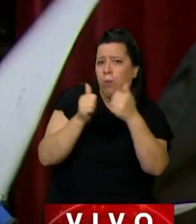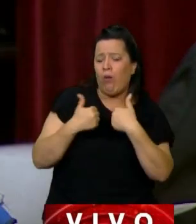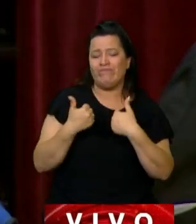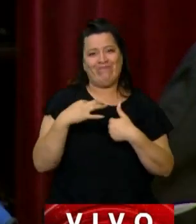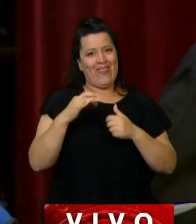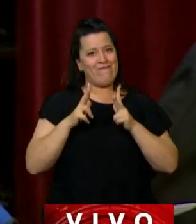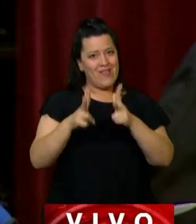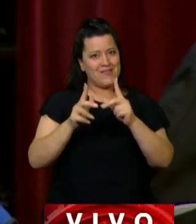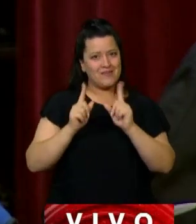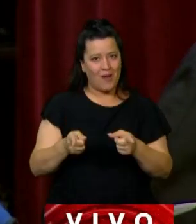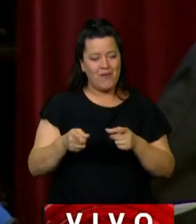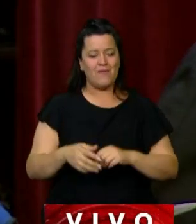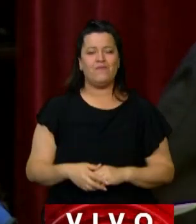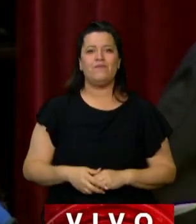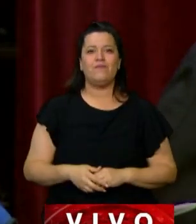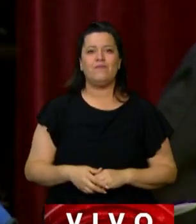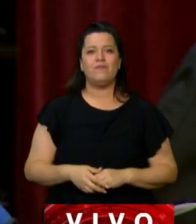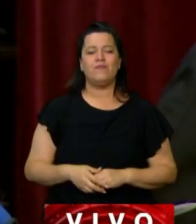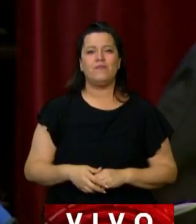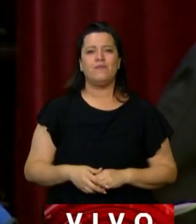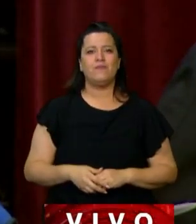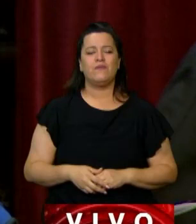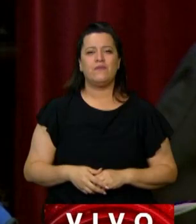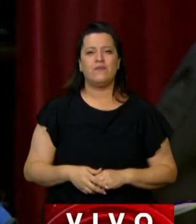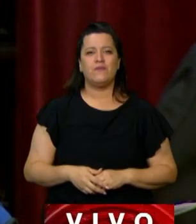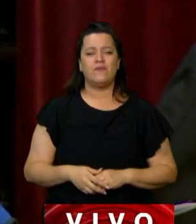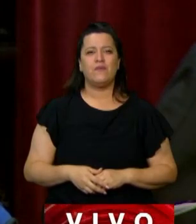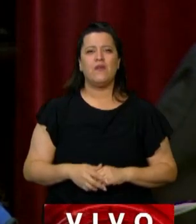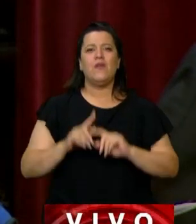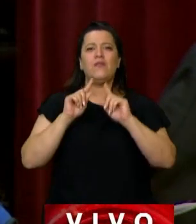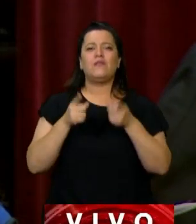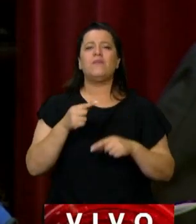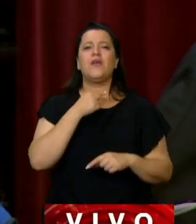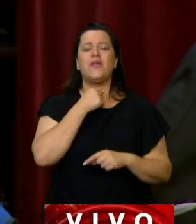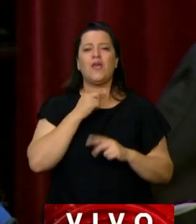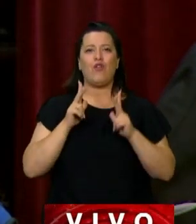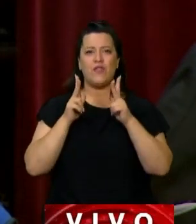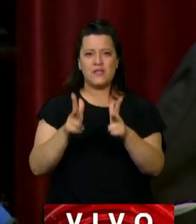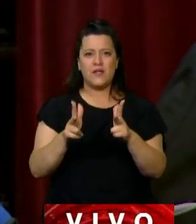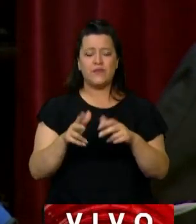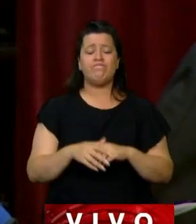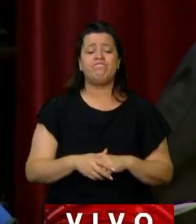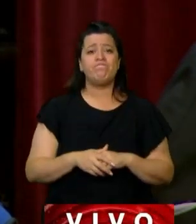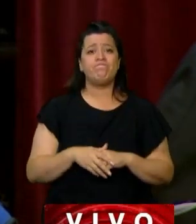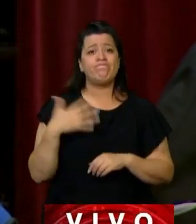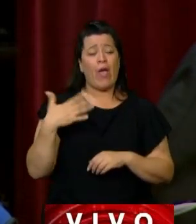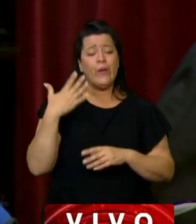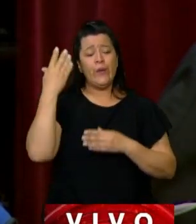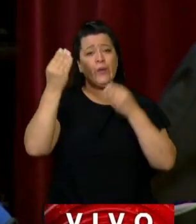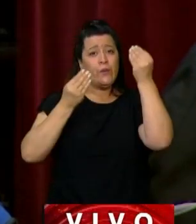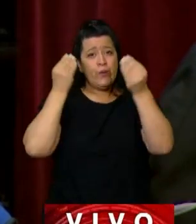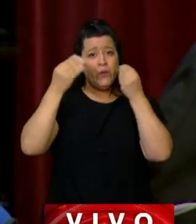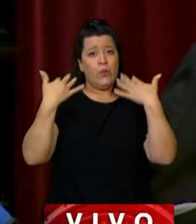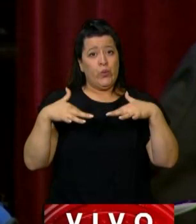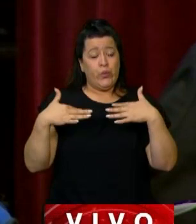quiero decir que hay una preocupación